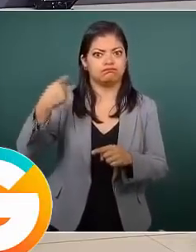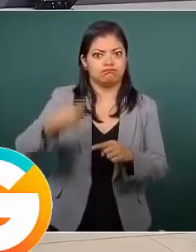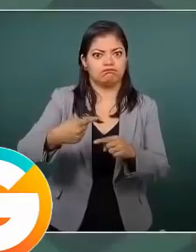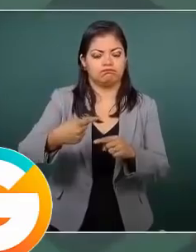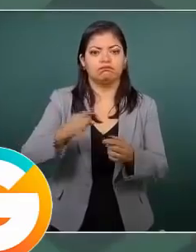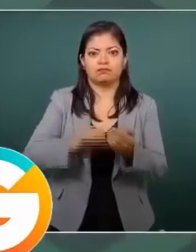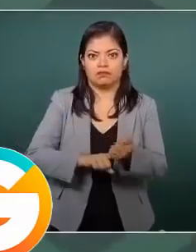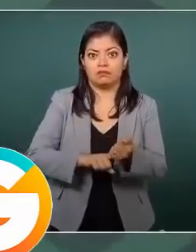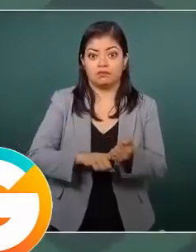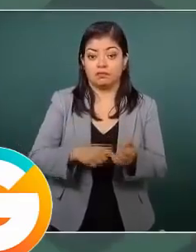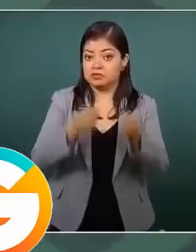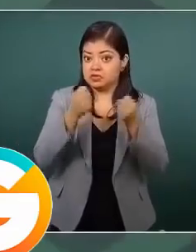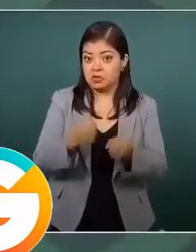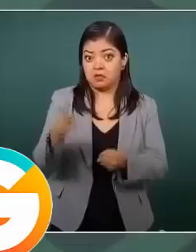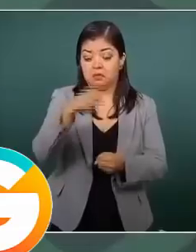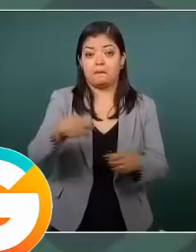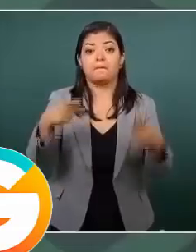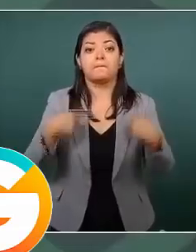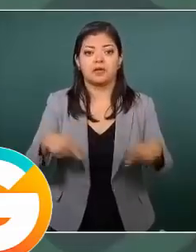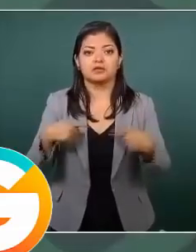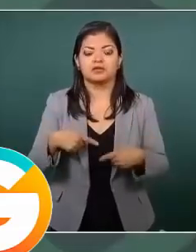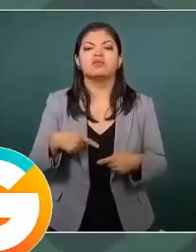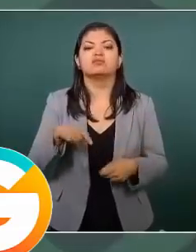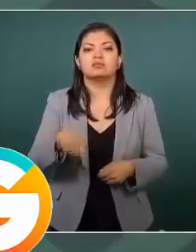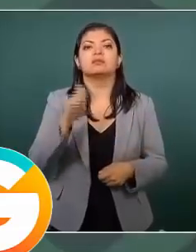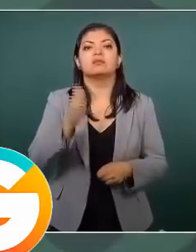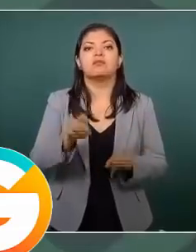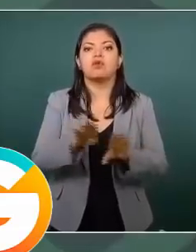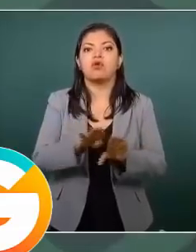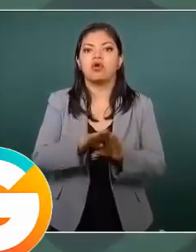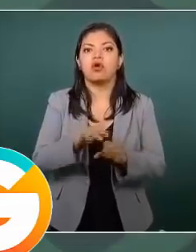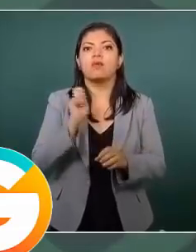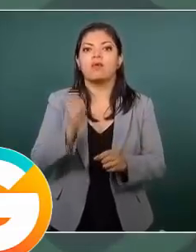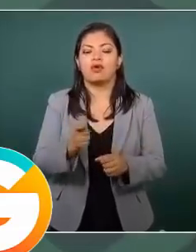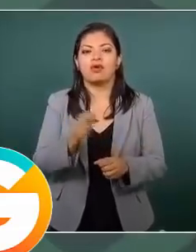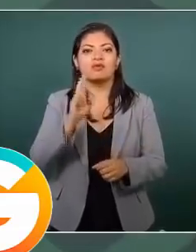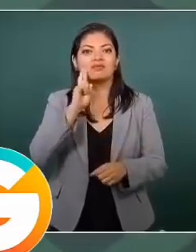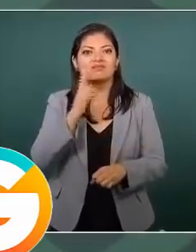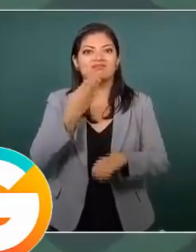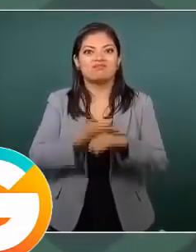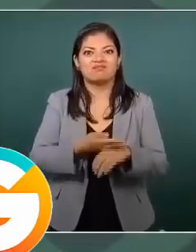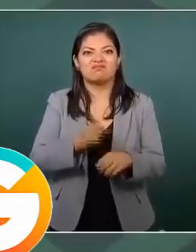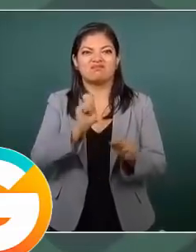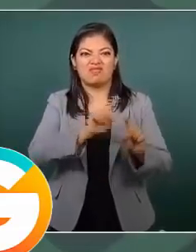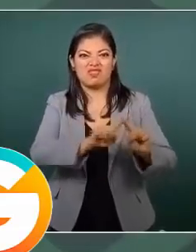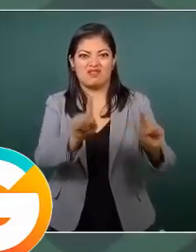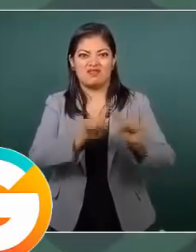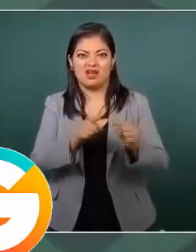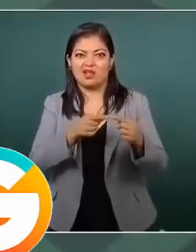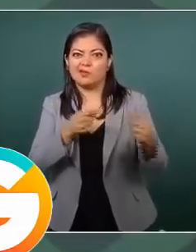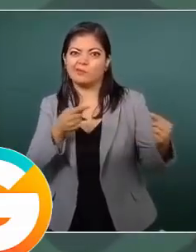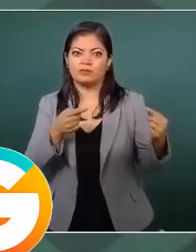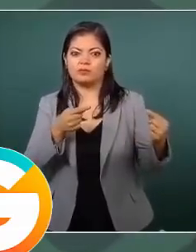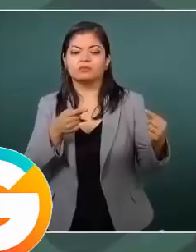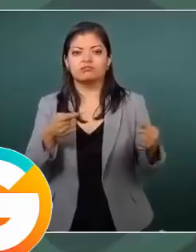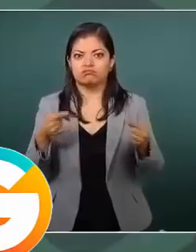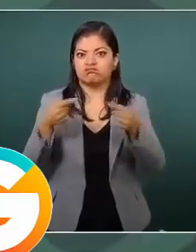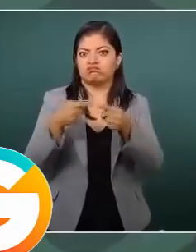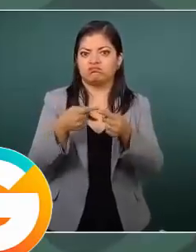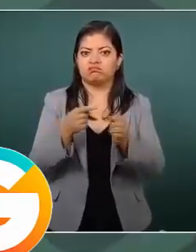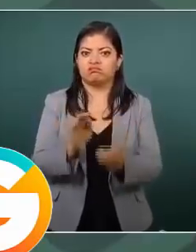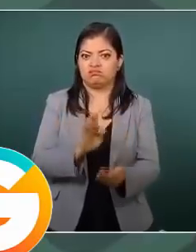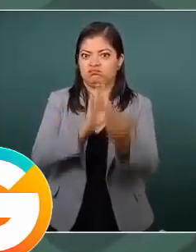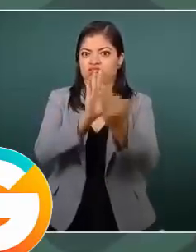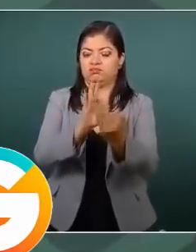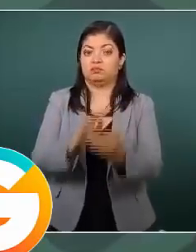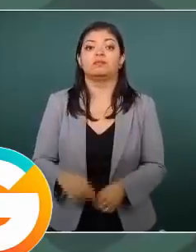escuchando este mensaje hay personas que apuestan porque este será un discurso de confrontación que ponga de manifiesto las diferencias que nos han alejado. Otros, por